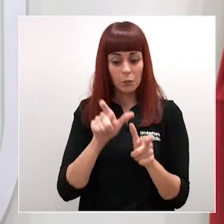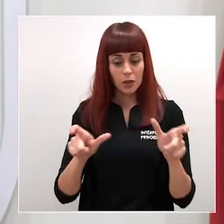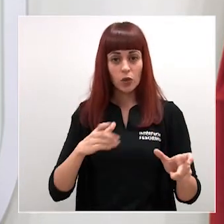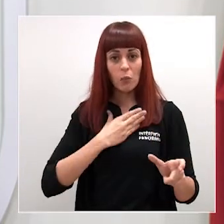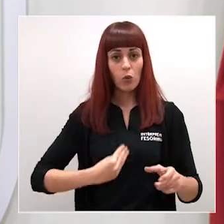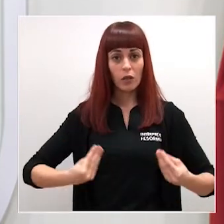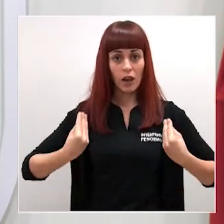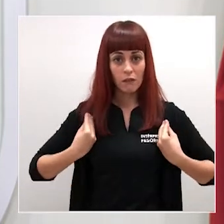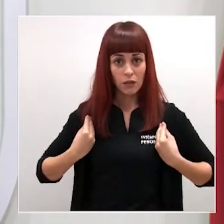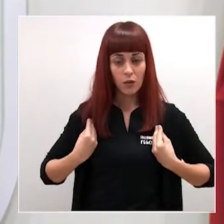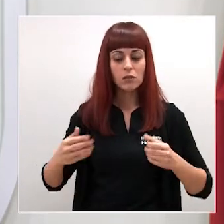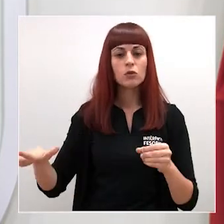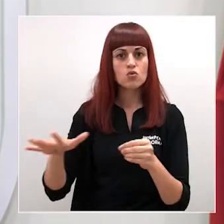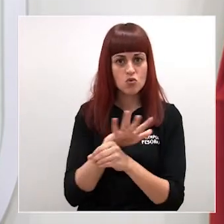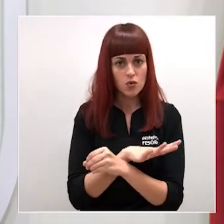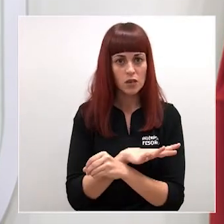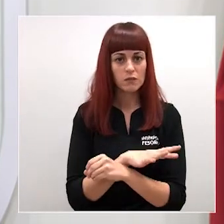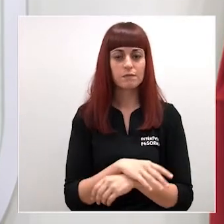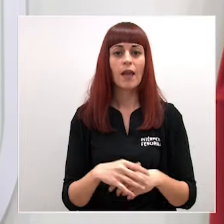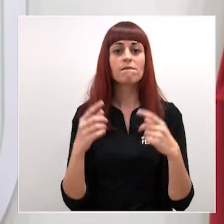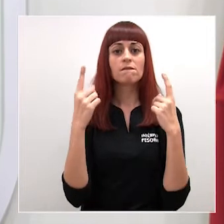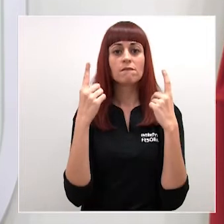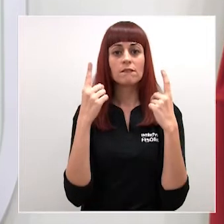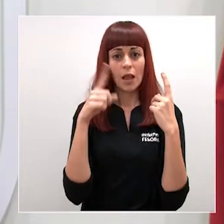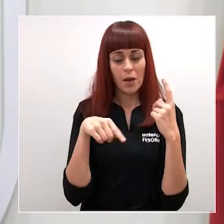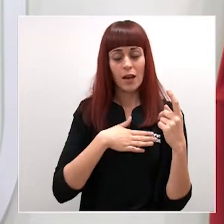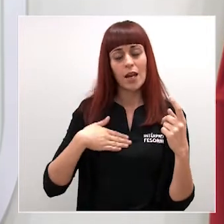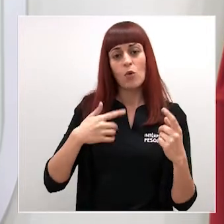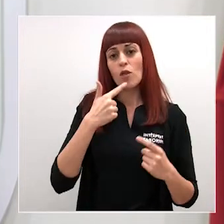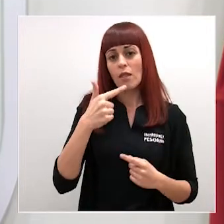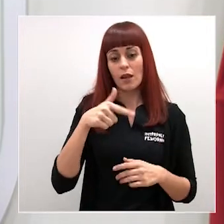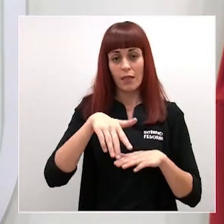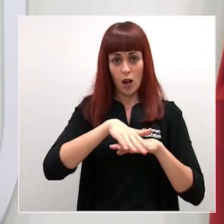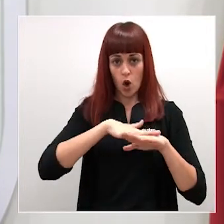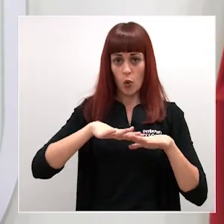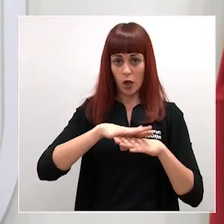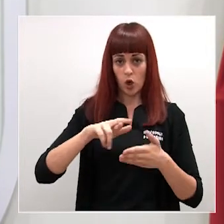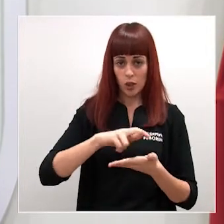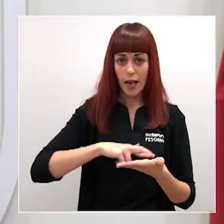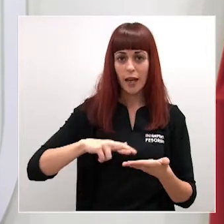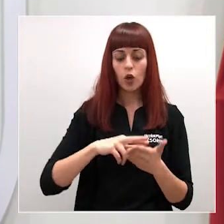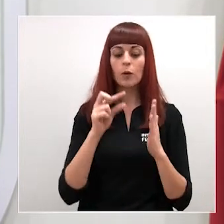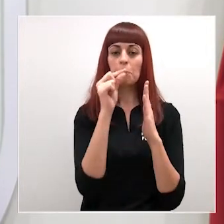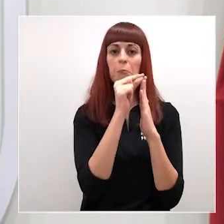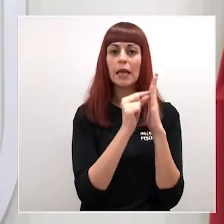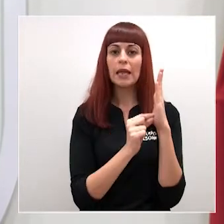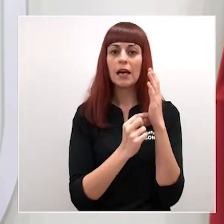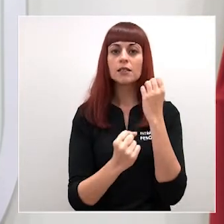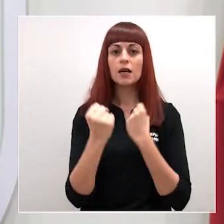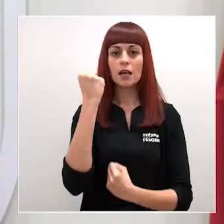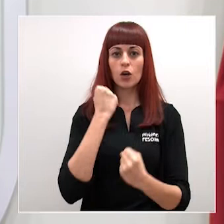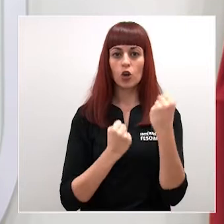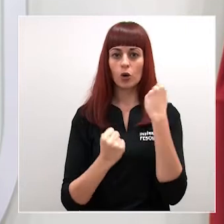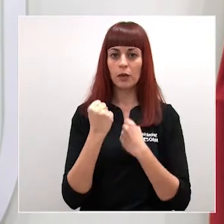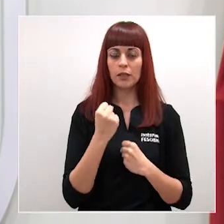Queremos subrayar que desde el Ejecutivo regional estamos implementando medidas económicas que tienen